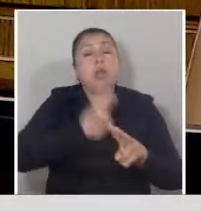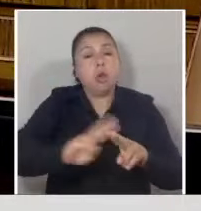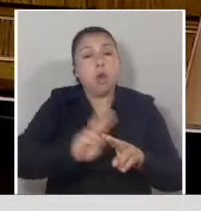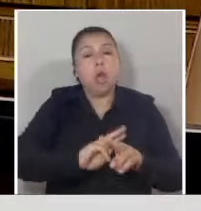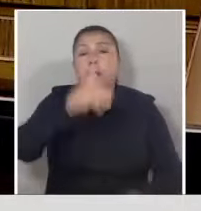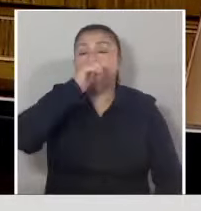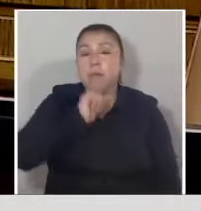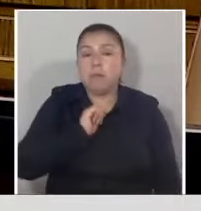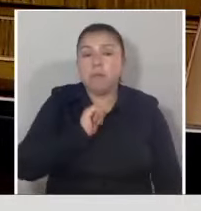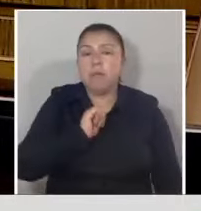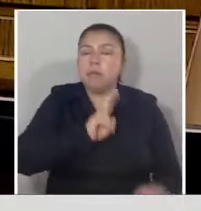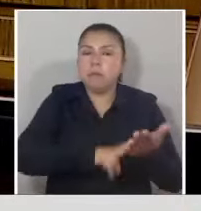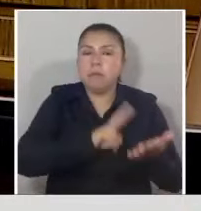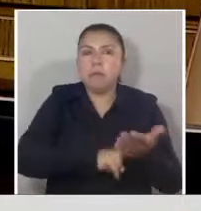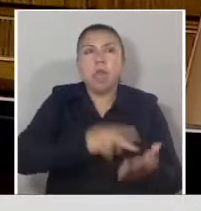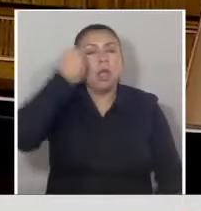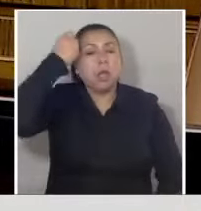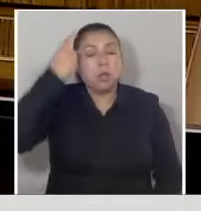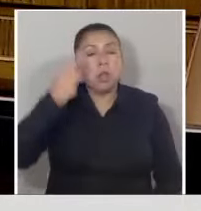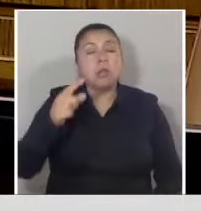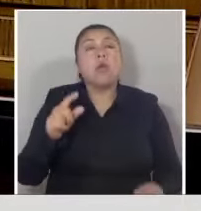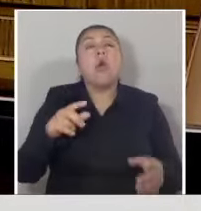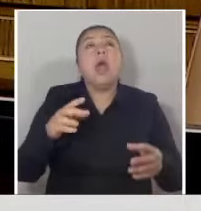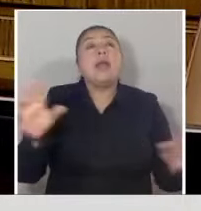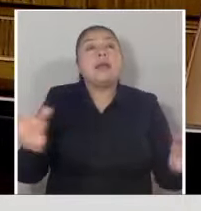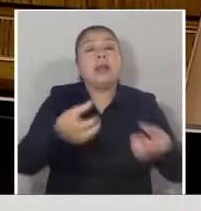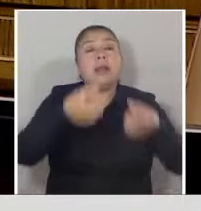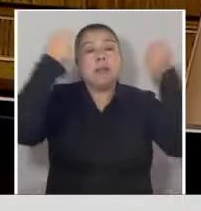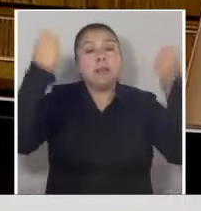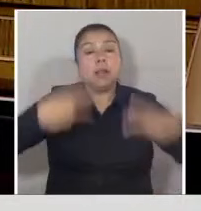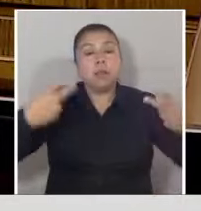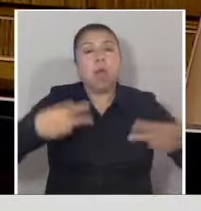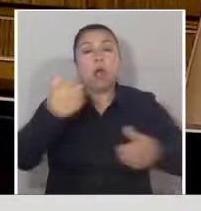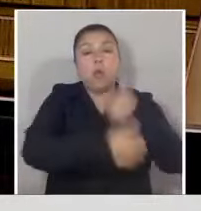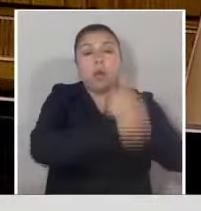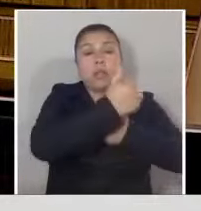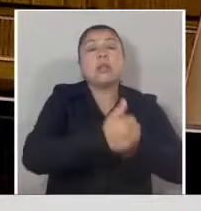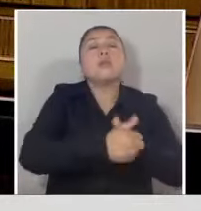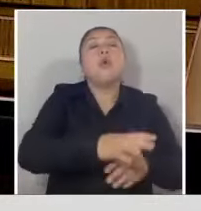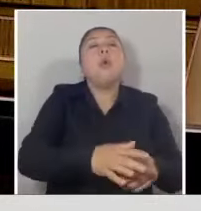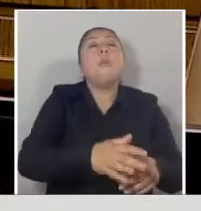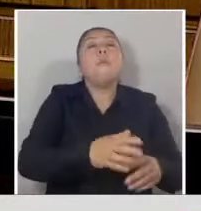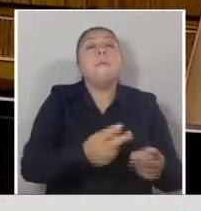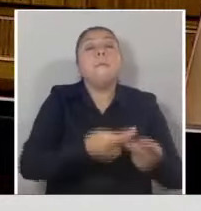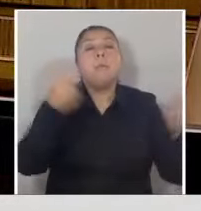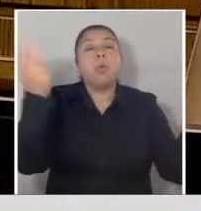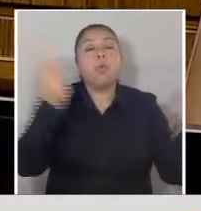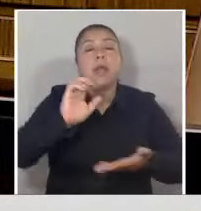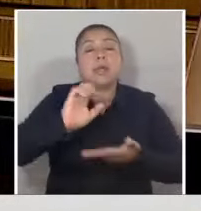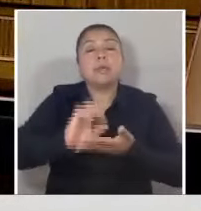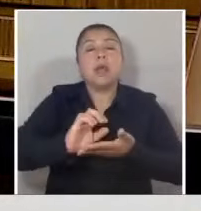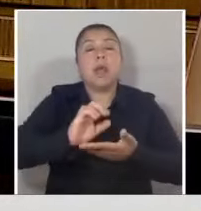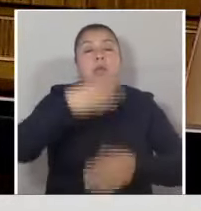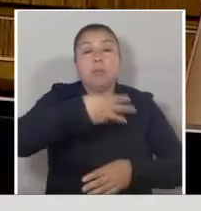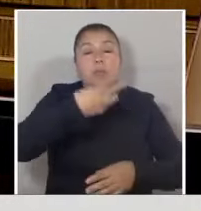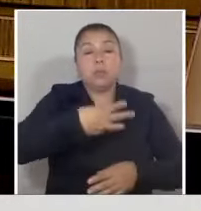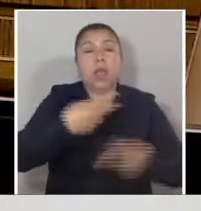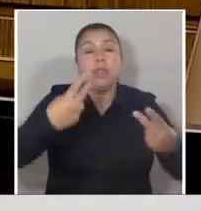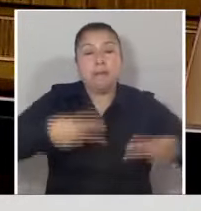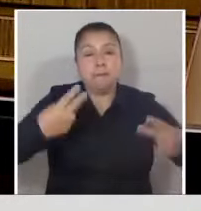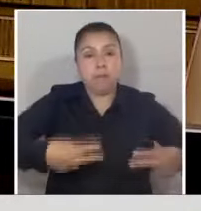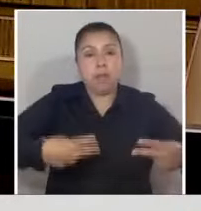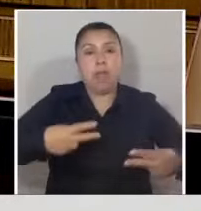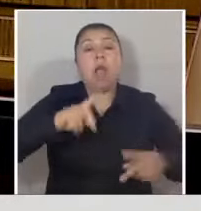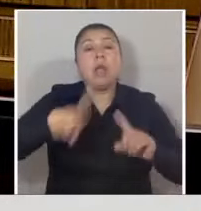auténticamente. Y yo entiendo que el Festival de Viña es a lo menos una licitación pública donde el Estado, a través de la Municipalidad de Viña del Mar y además de Televisión